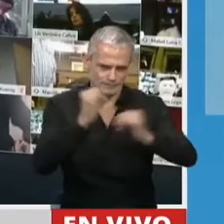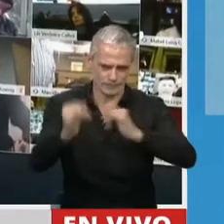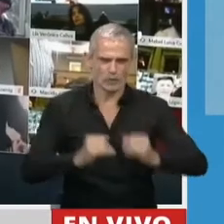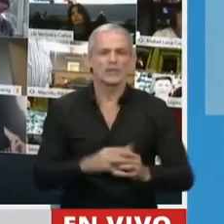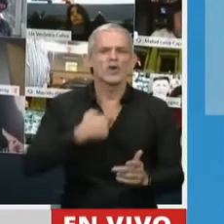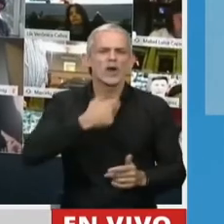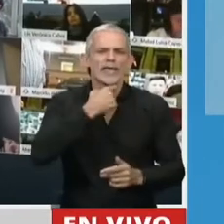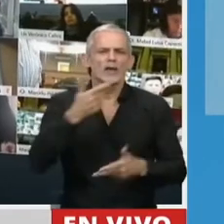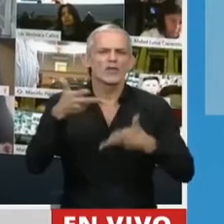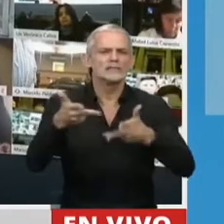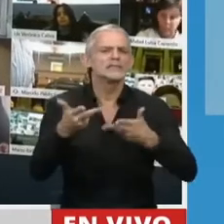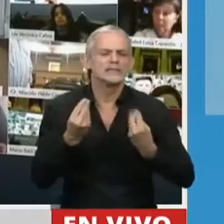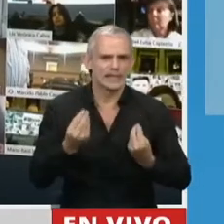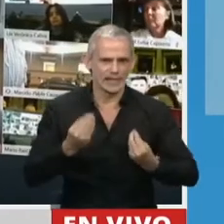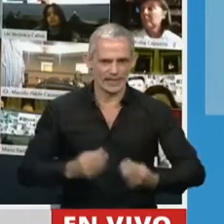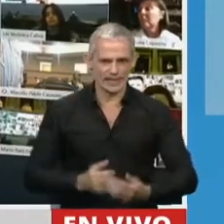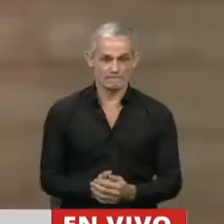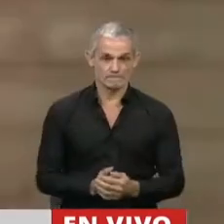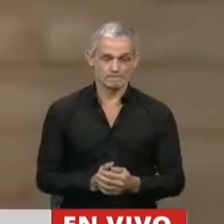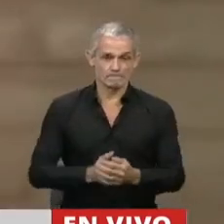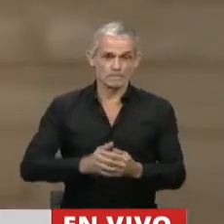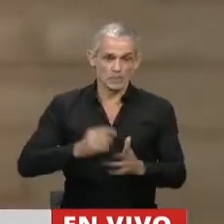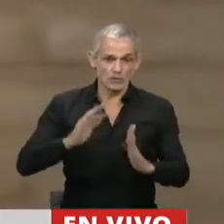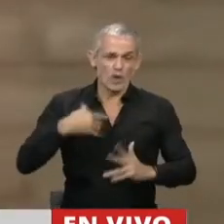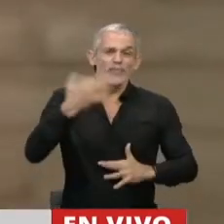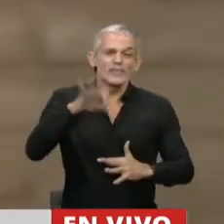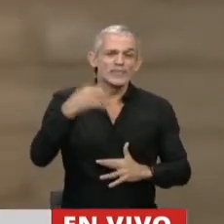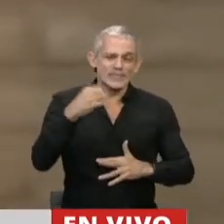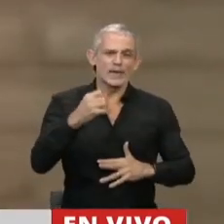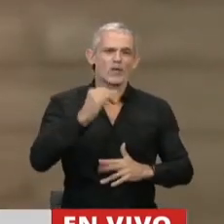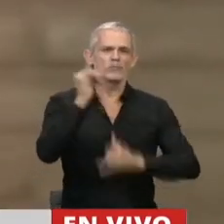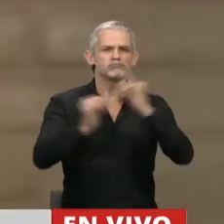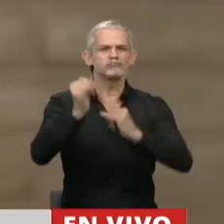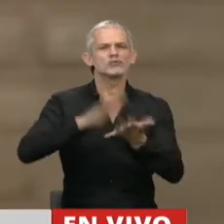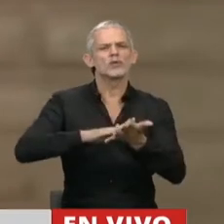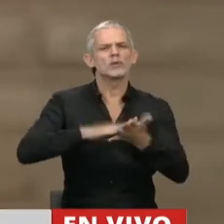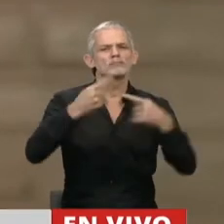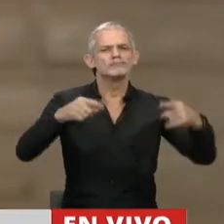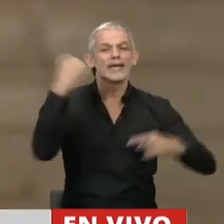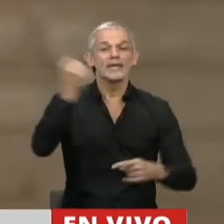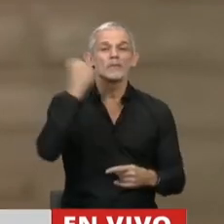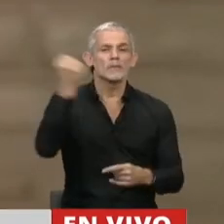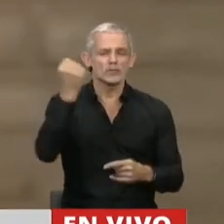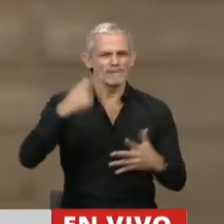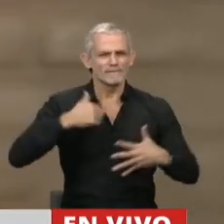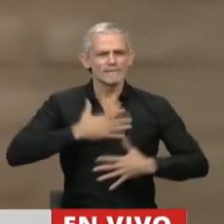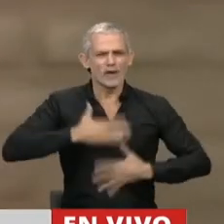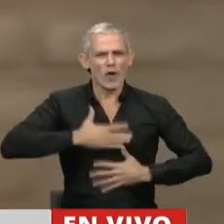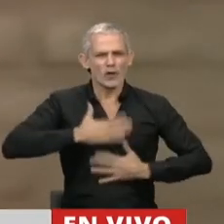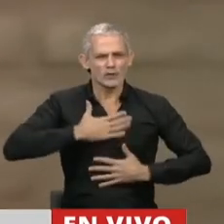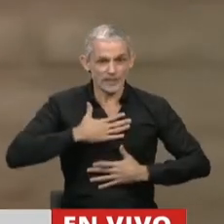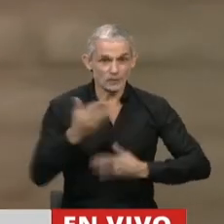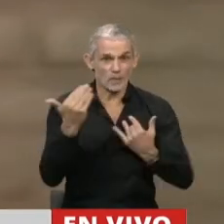Quiero decir que no puedo dejar de mencionar el aspecto importante. Me alegra que hayamos